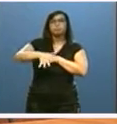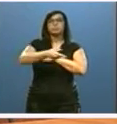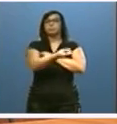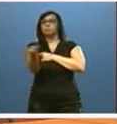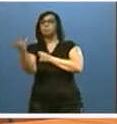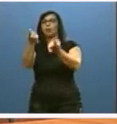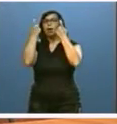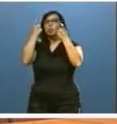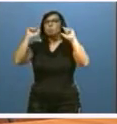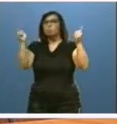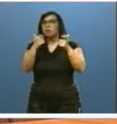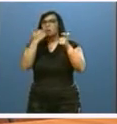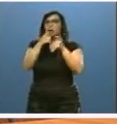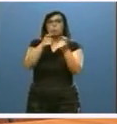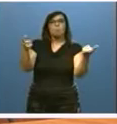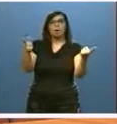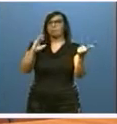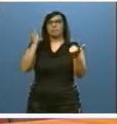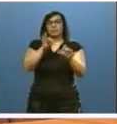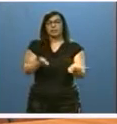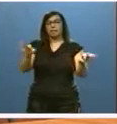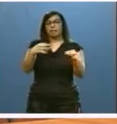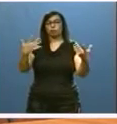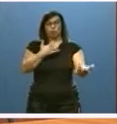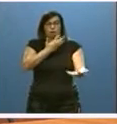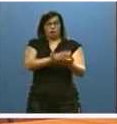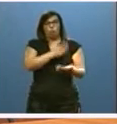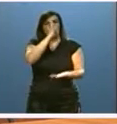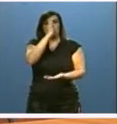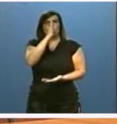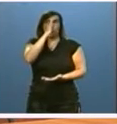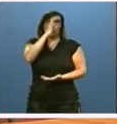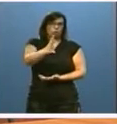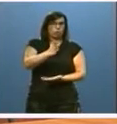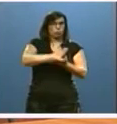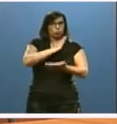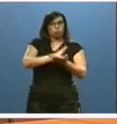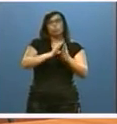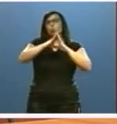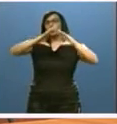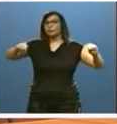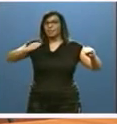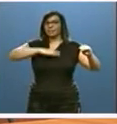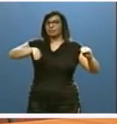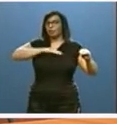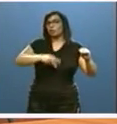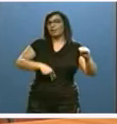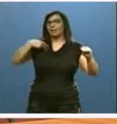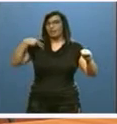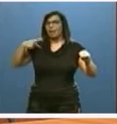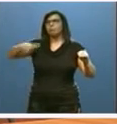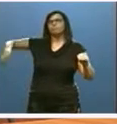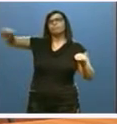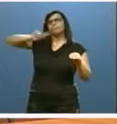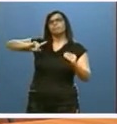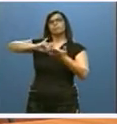de sus alumnos. Así, en los últimos cuatro cursos, el conjunto de las universidades españolas tuvo un descenso